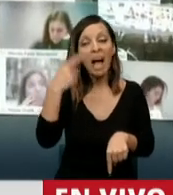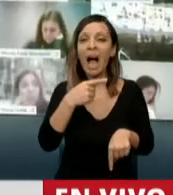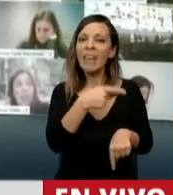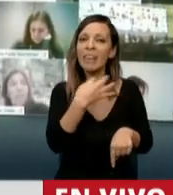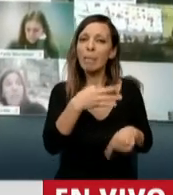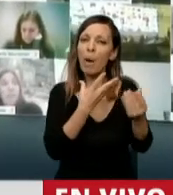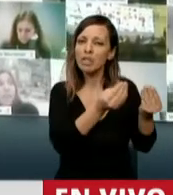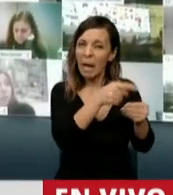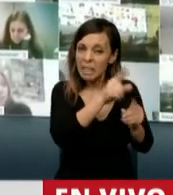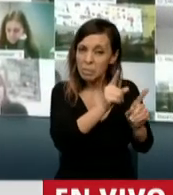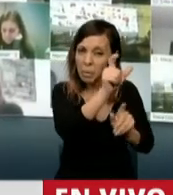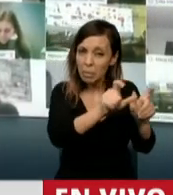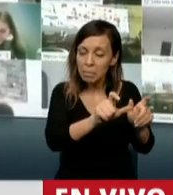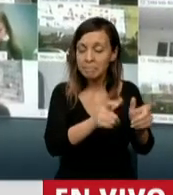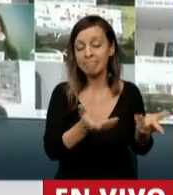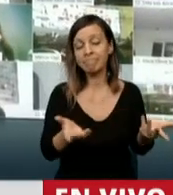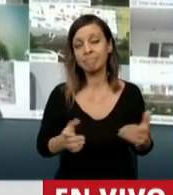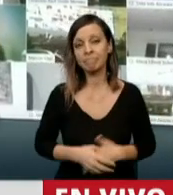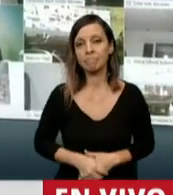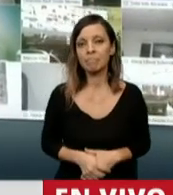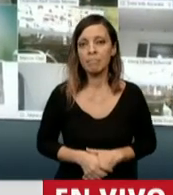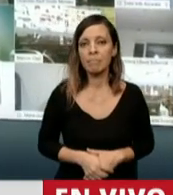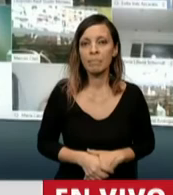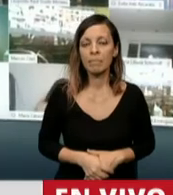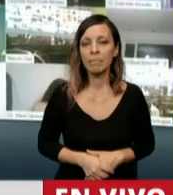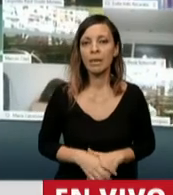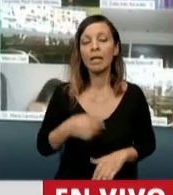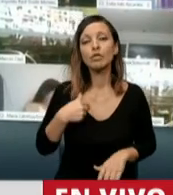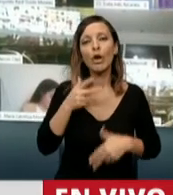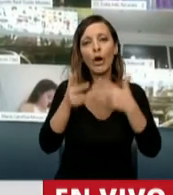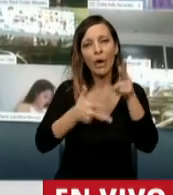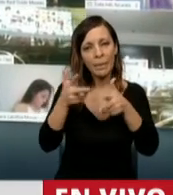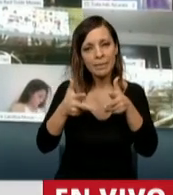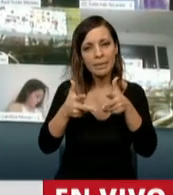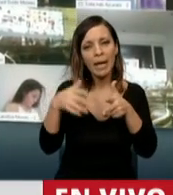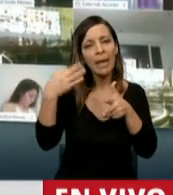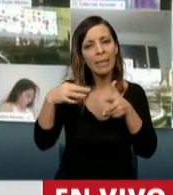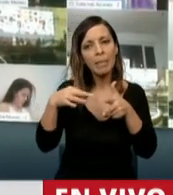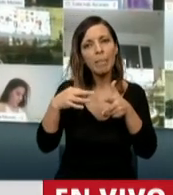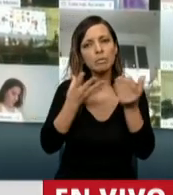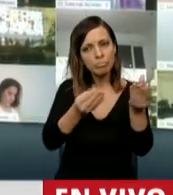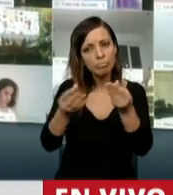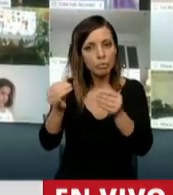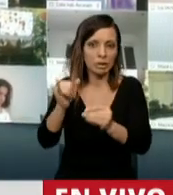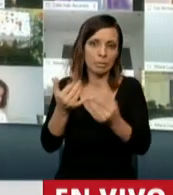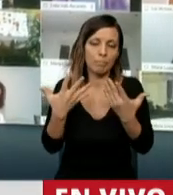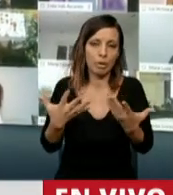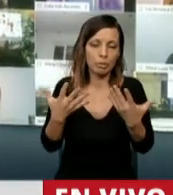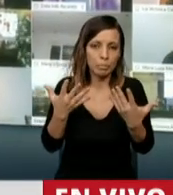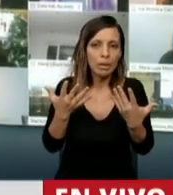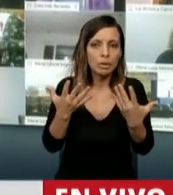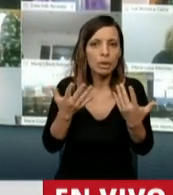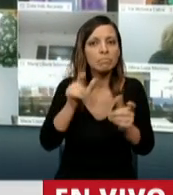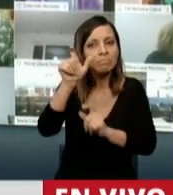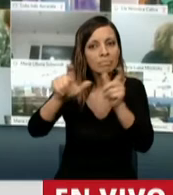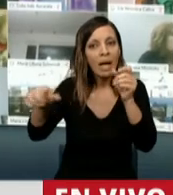a esos empresarios. Les decía que tenemos que ir al rescate, por supuesto, de